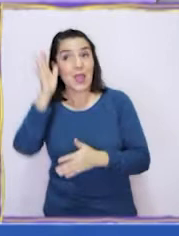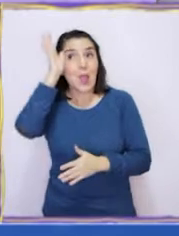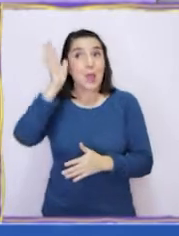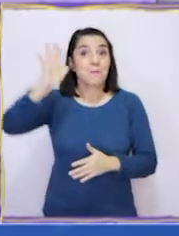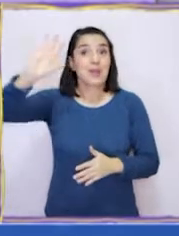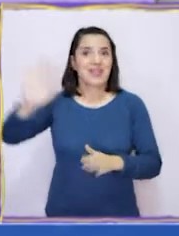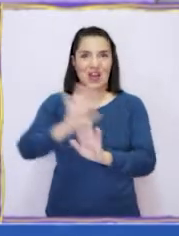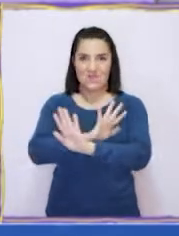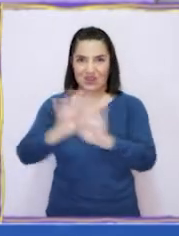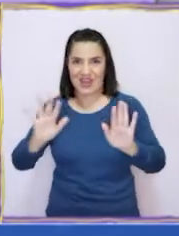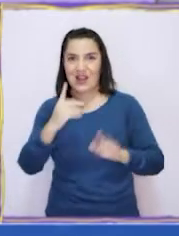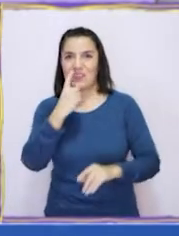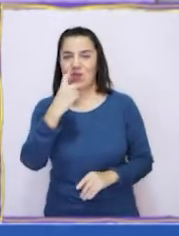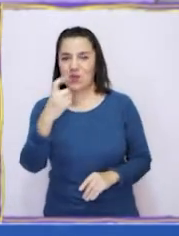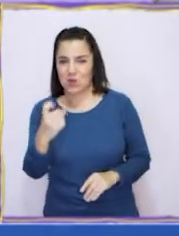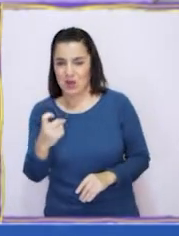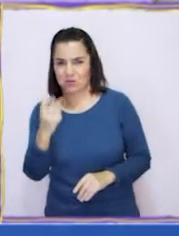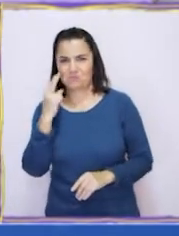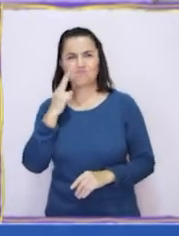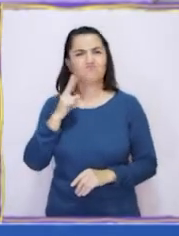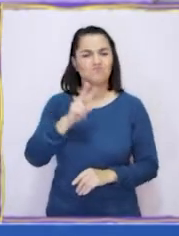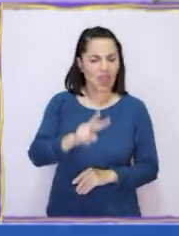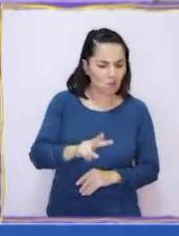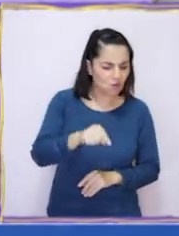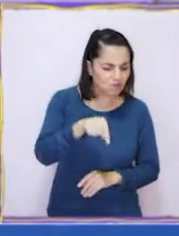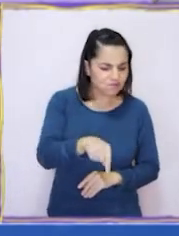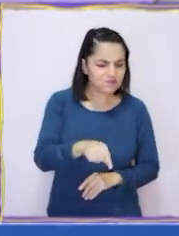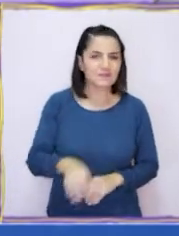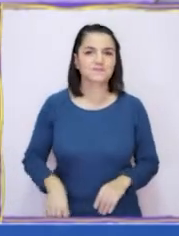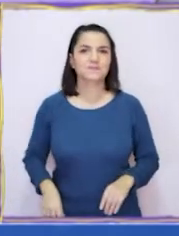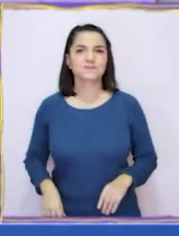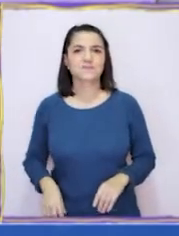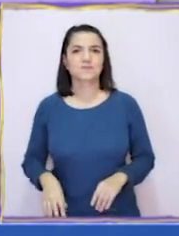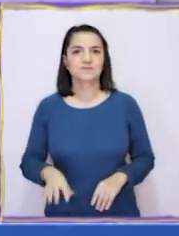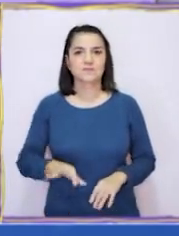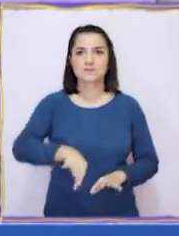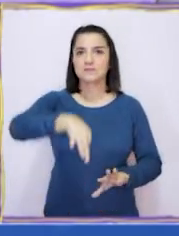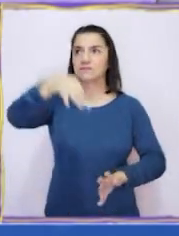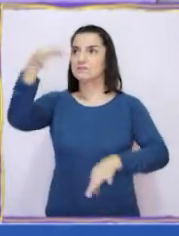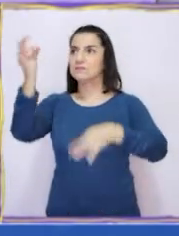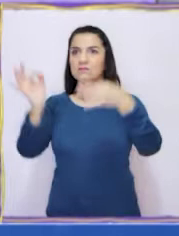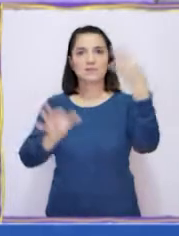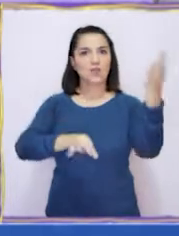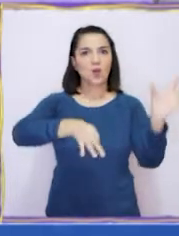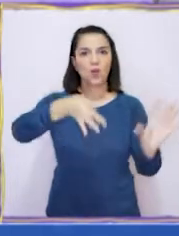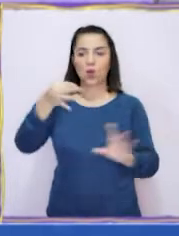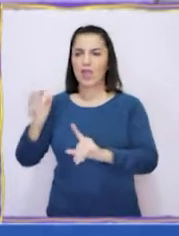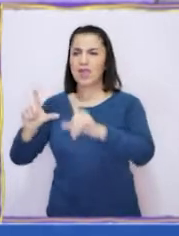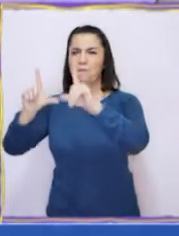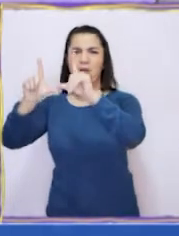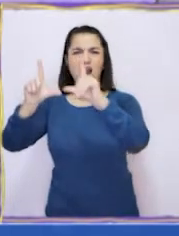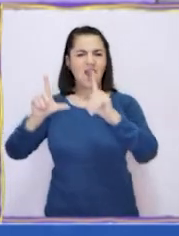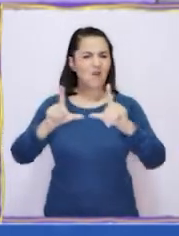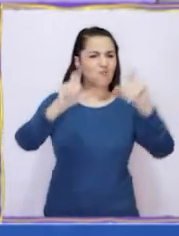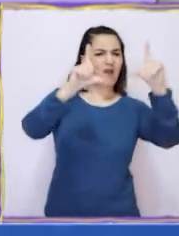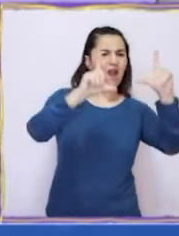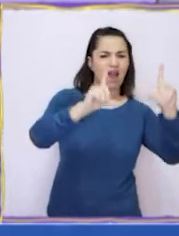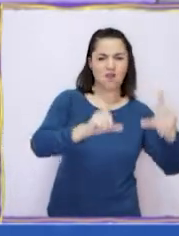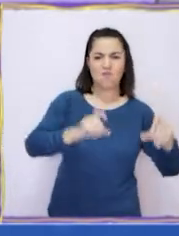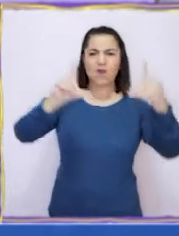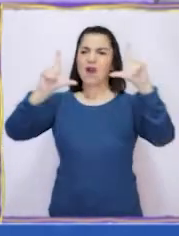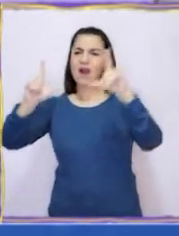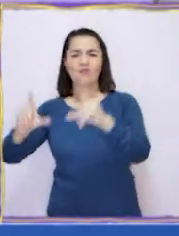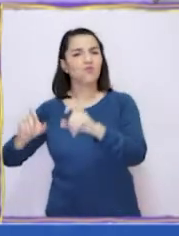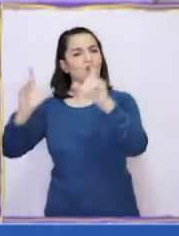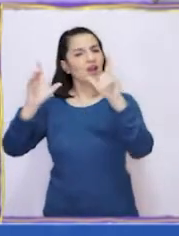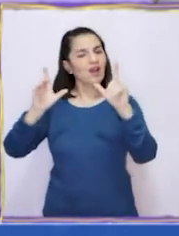para cambiar el final de la historia. ¡Veamos lo que hay en la caja! ver! ¡Guau! Están apareciendo unas